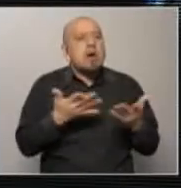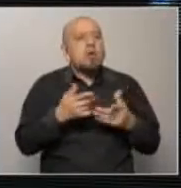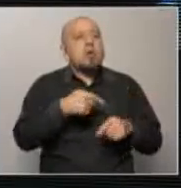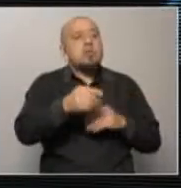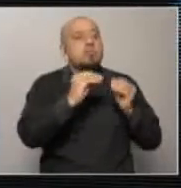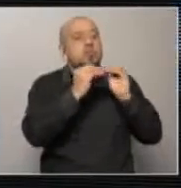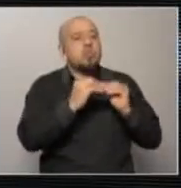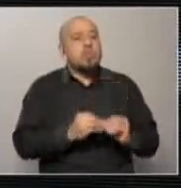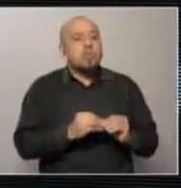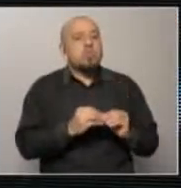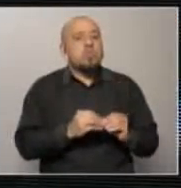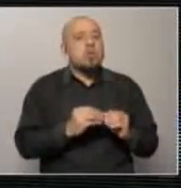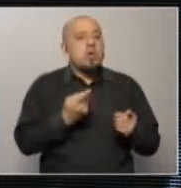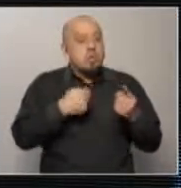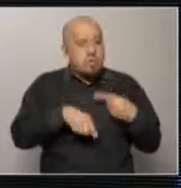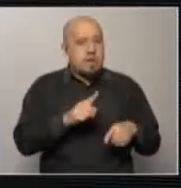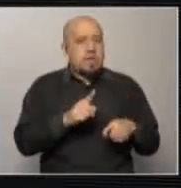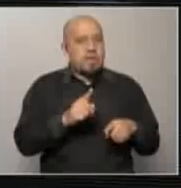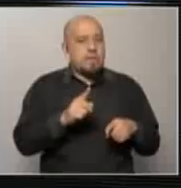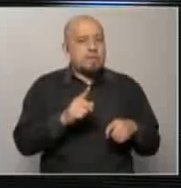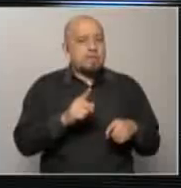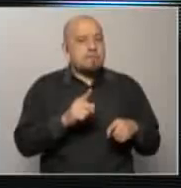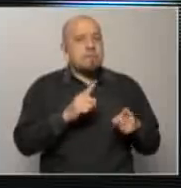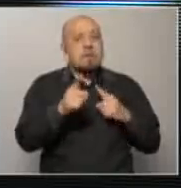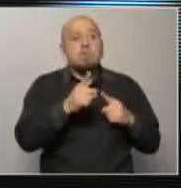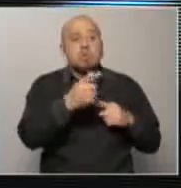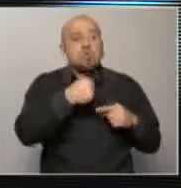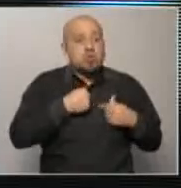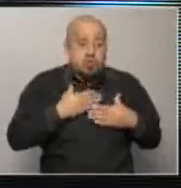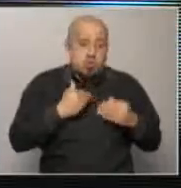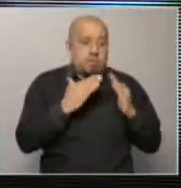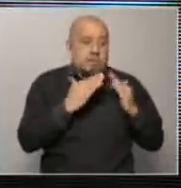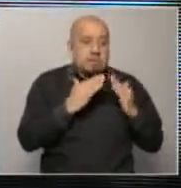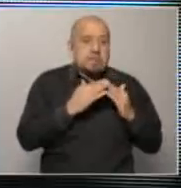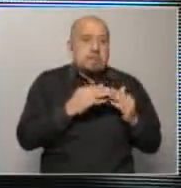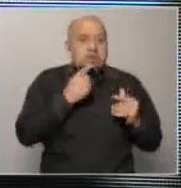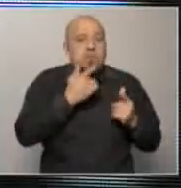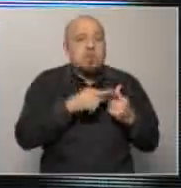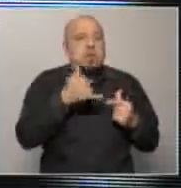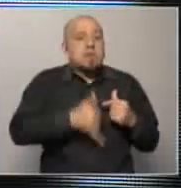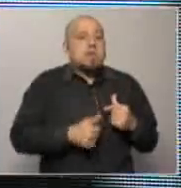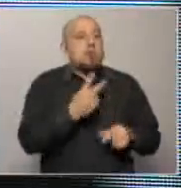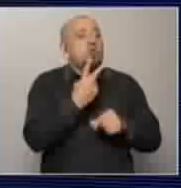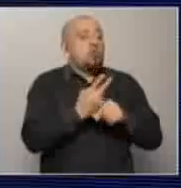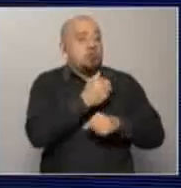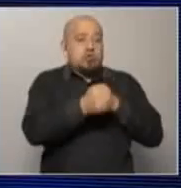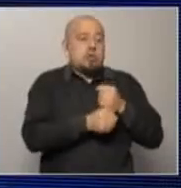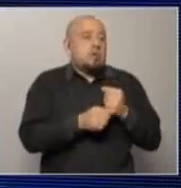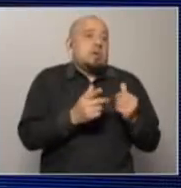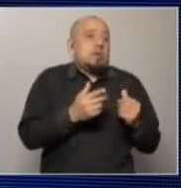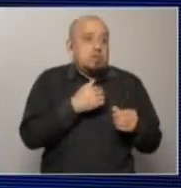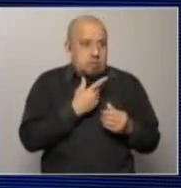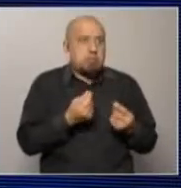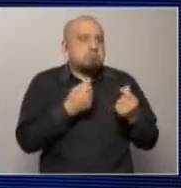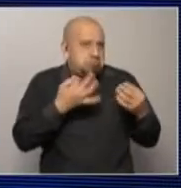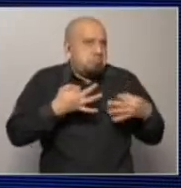este presupuesto cuando le podamos entrar pero que como vos y yo en mi casa cuando tenemos un par de años de holgura donde no no no